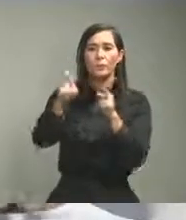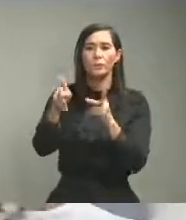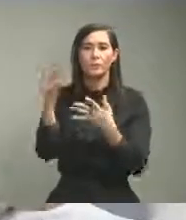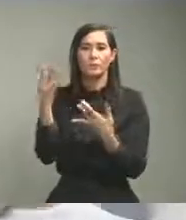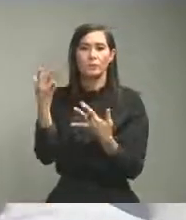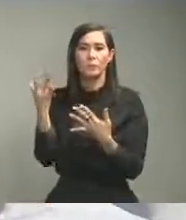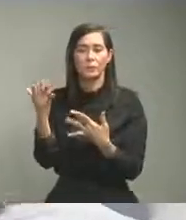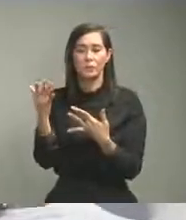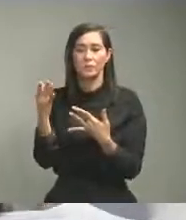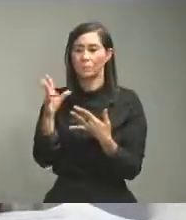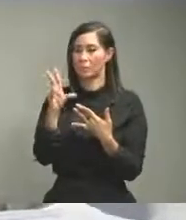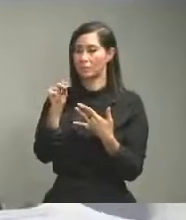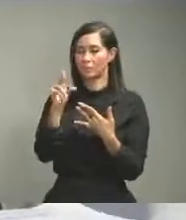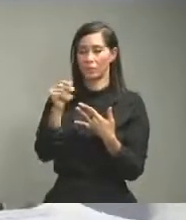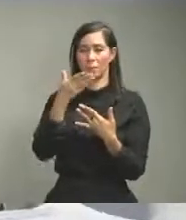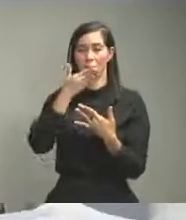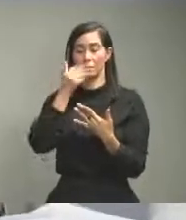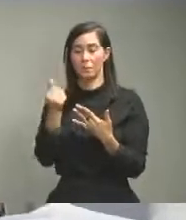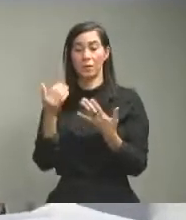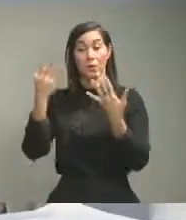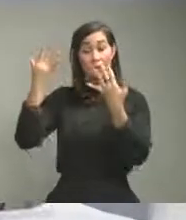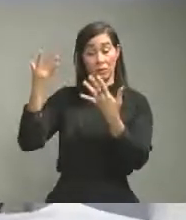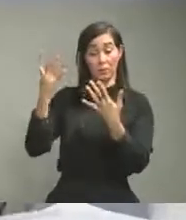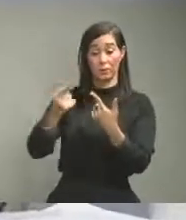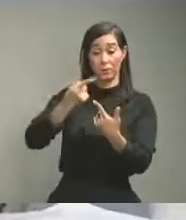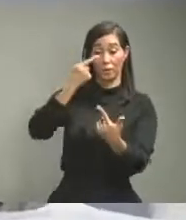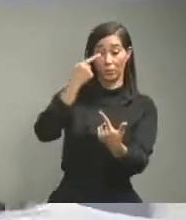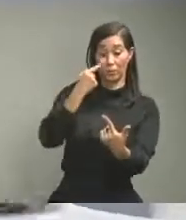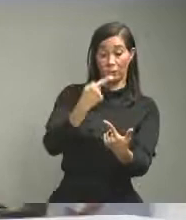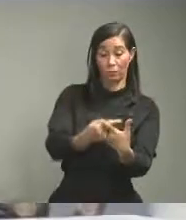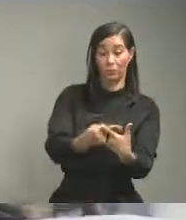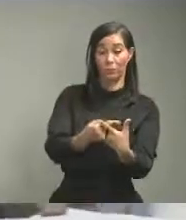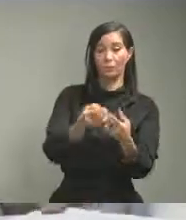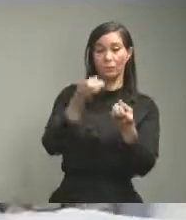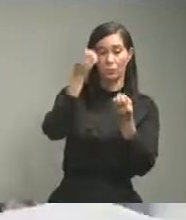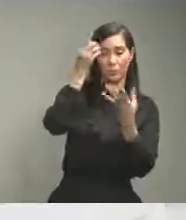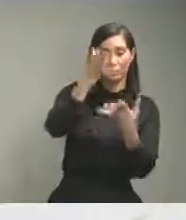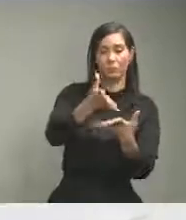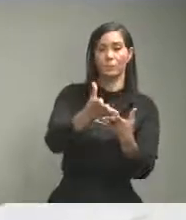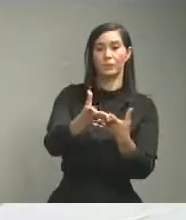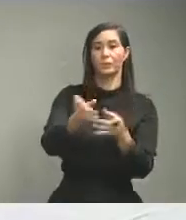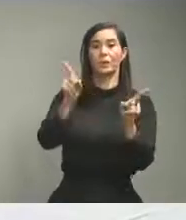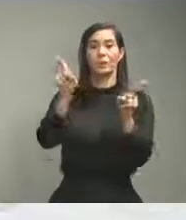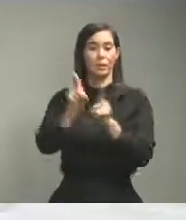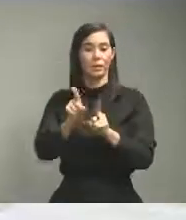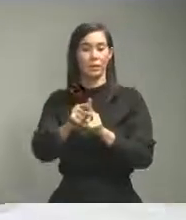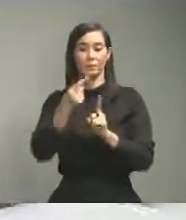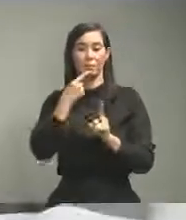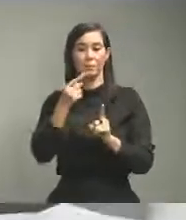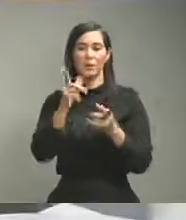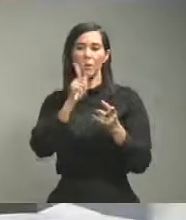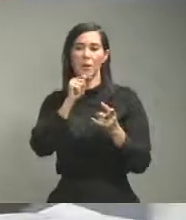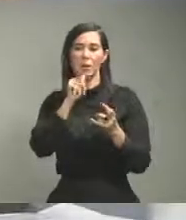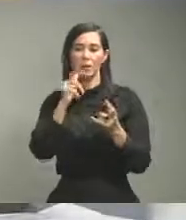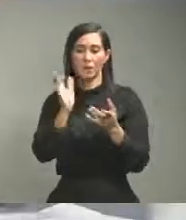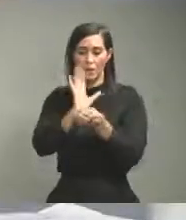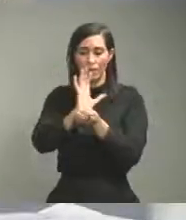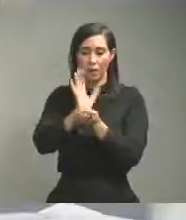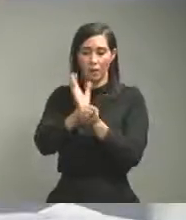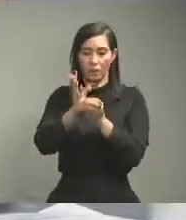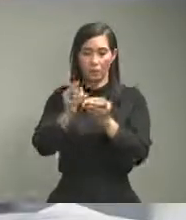establecer la columna de recuperados que no se estaban computando con fines de que